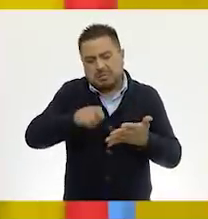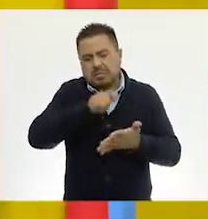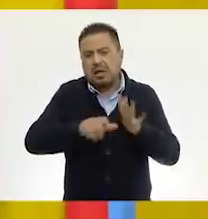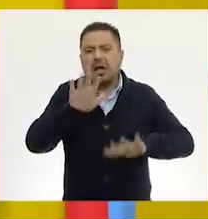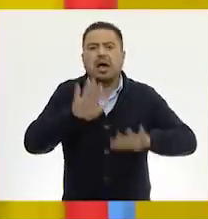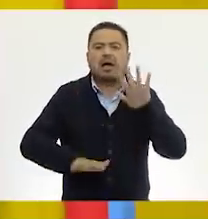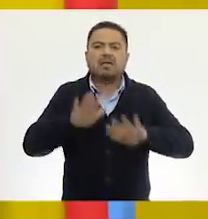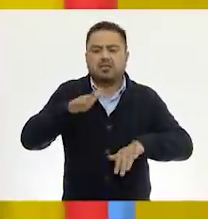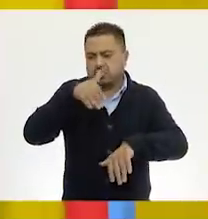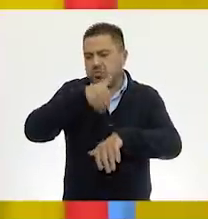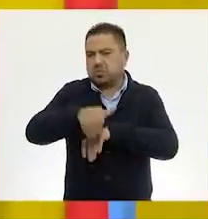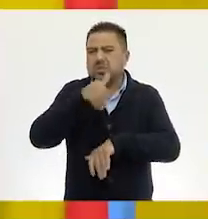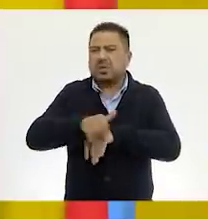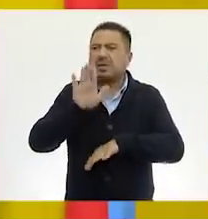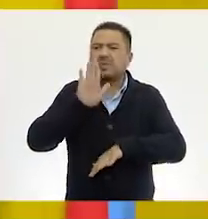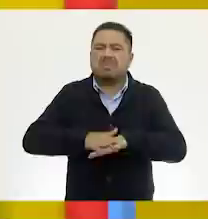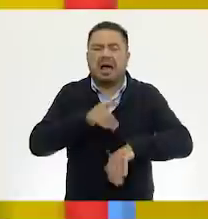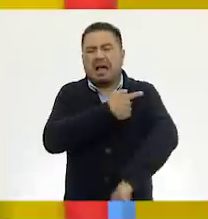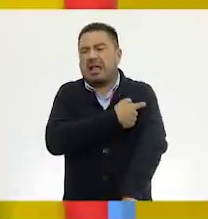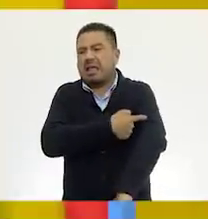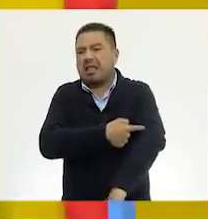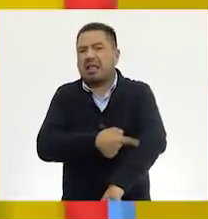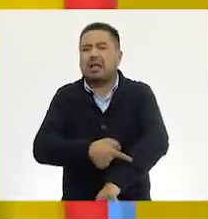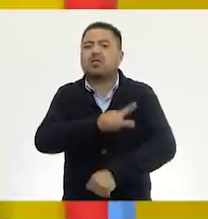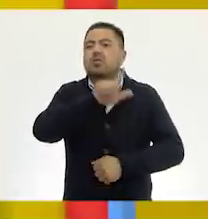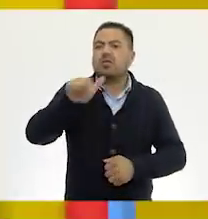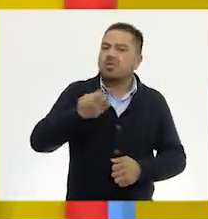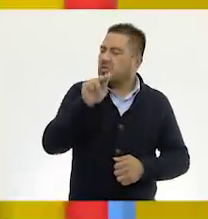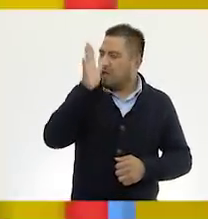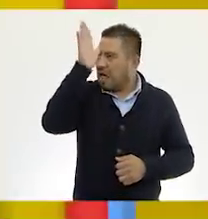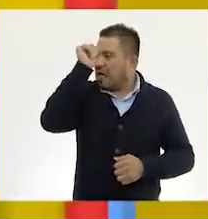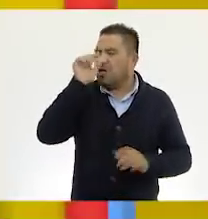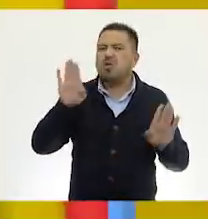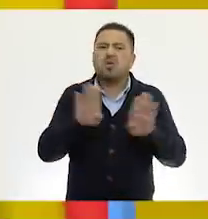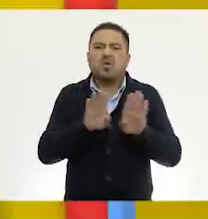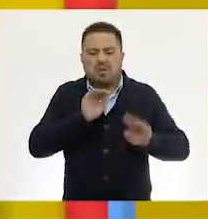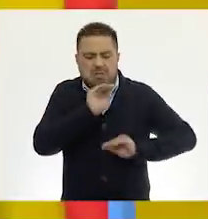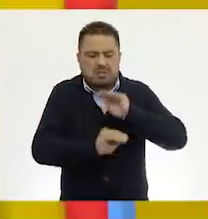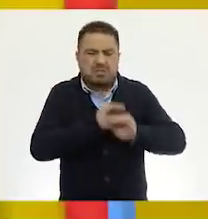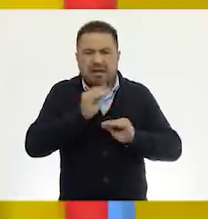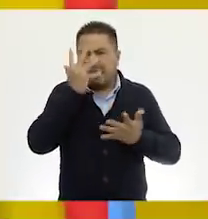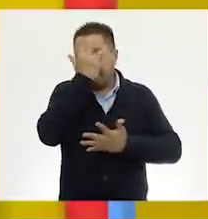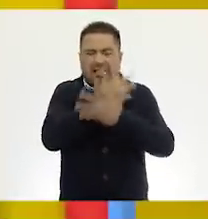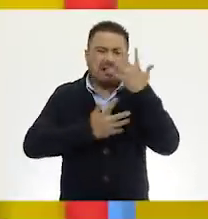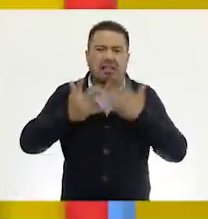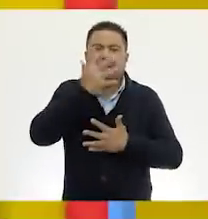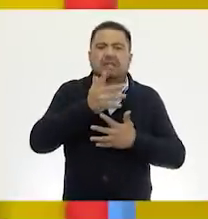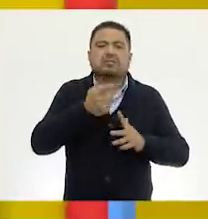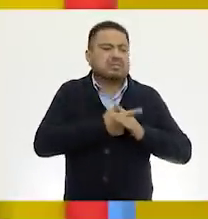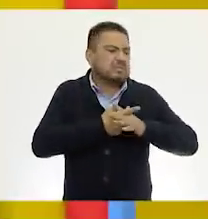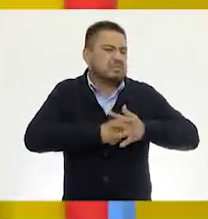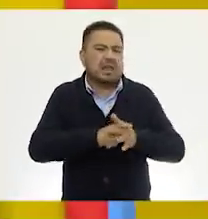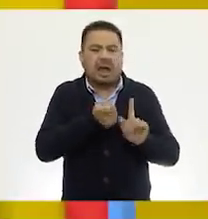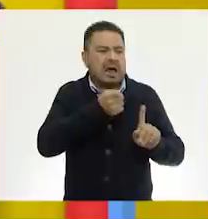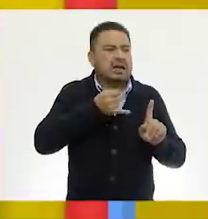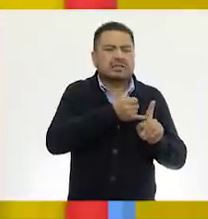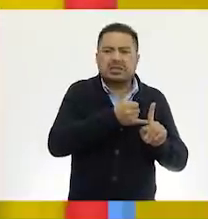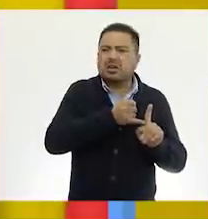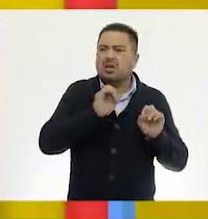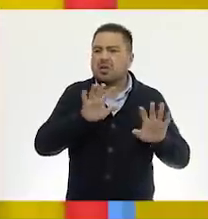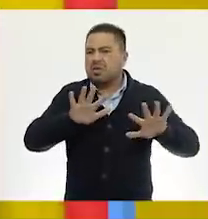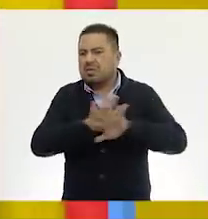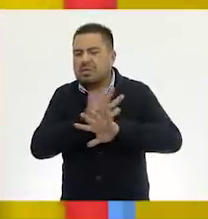veces cifras que son muy, muy largas. Luego no me acuerdo cómo van y me hago bolas. Si empezaba de este lado. Sí,